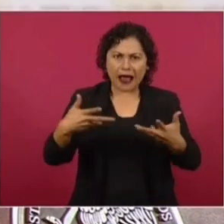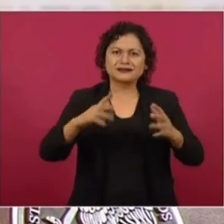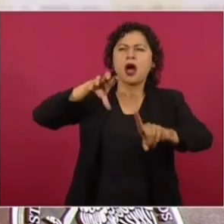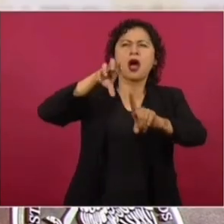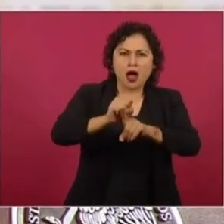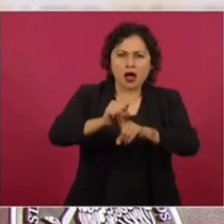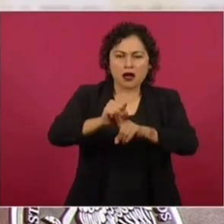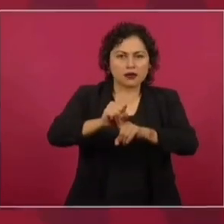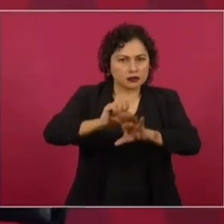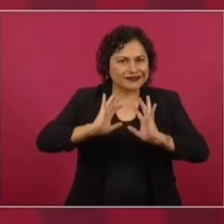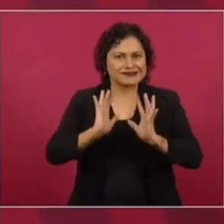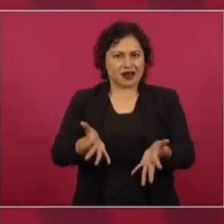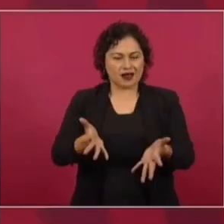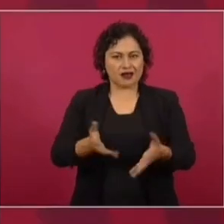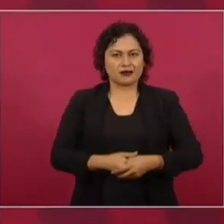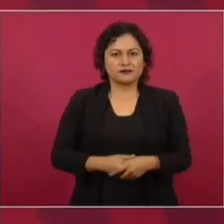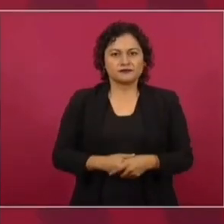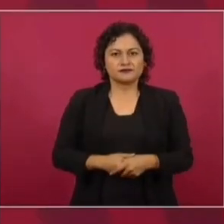esos tiempos?